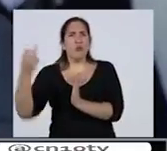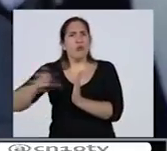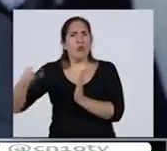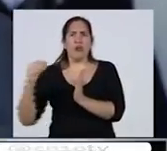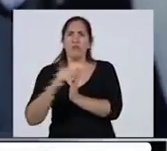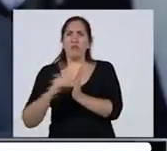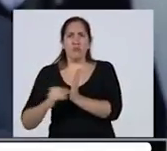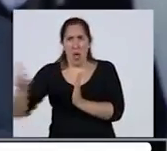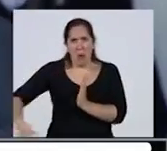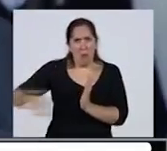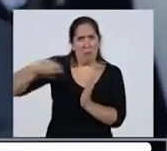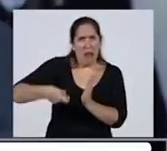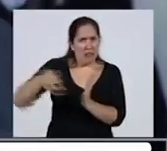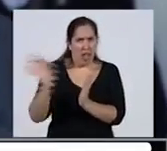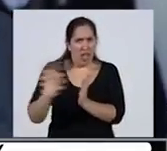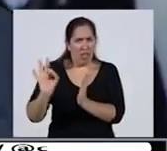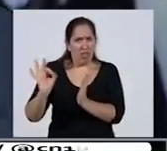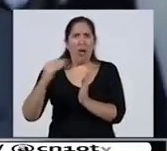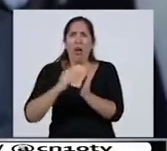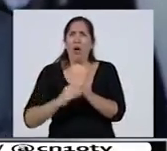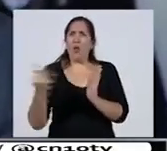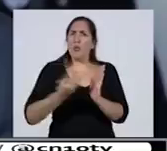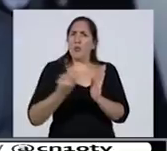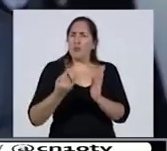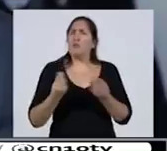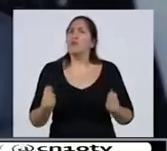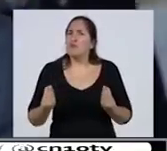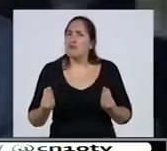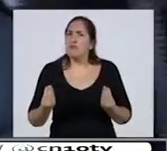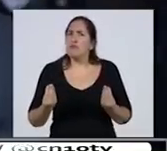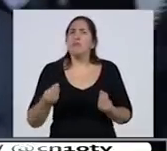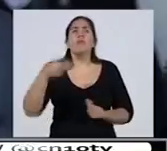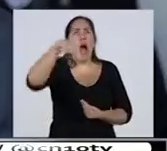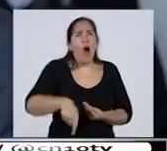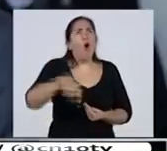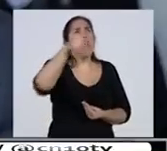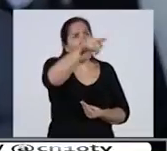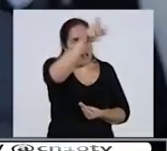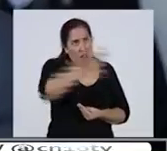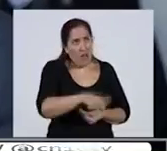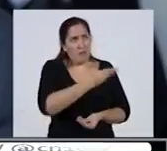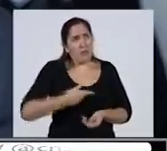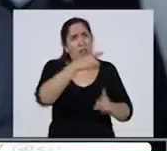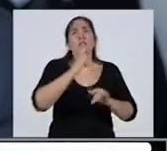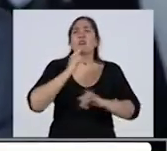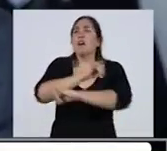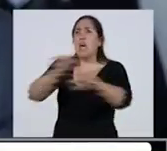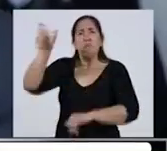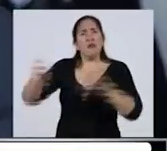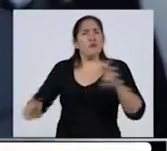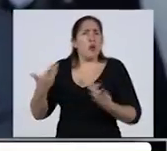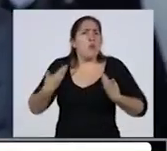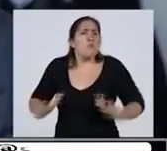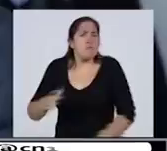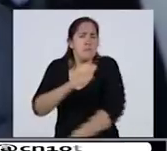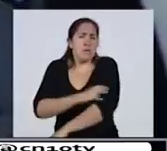no había puesto dinero. En este sentido, ¿qué mensaje le daría a esa gente, en su mayoría humildes, aunque se conocieron